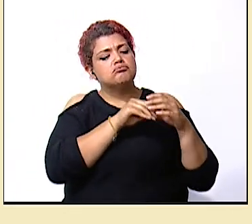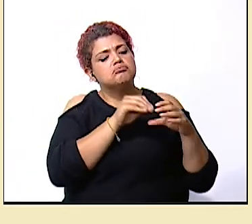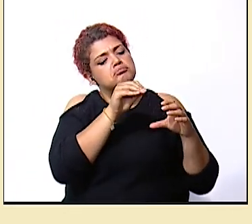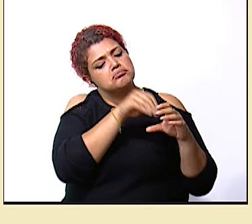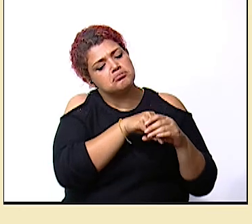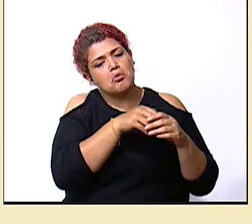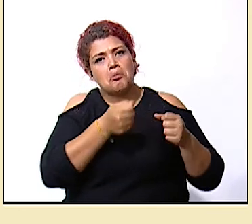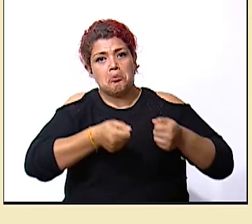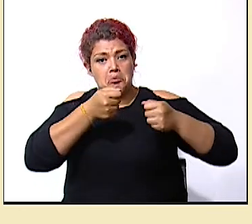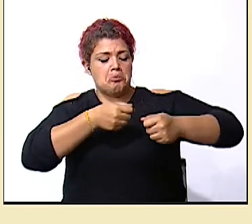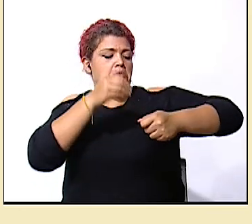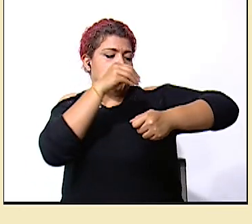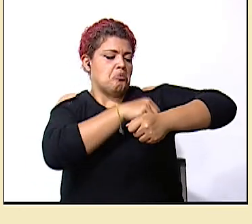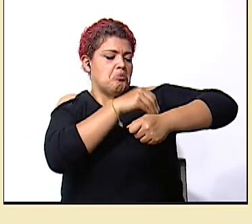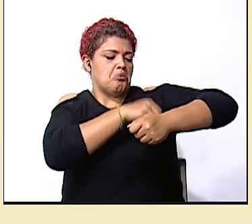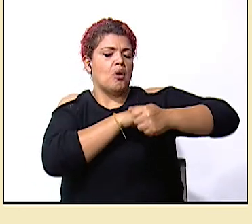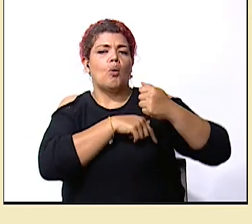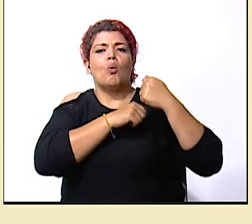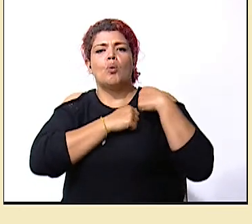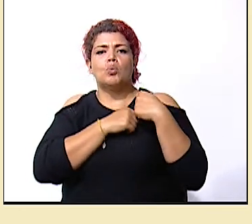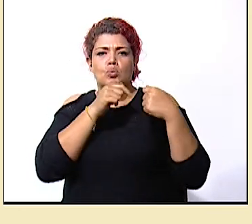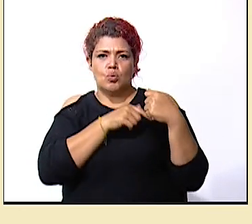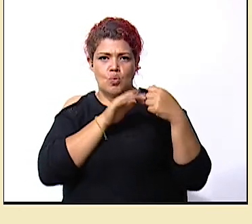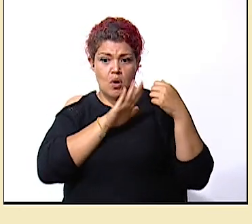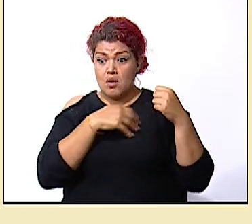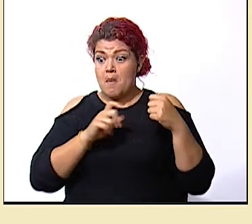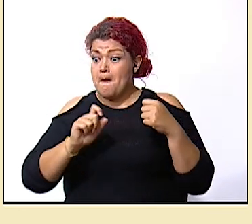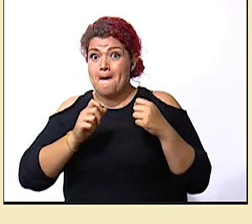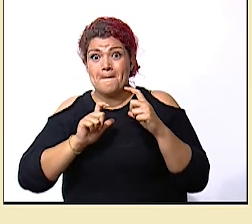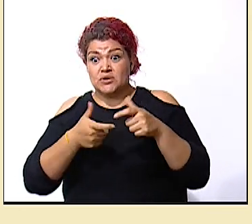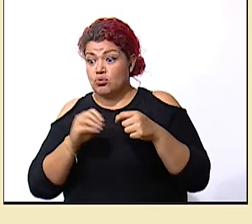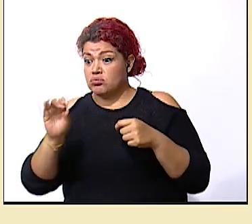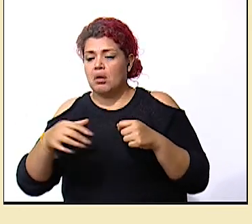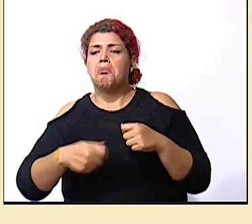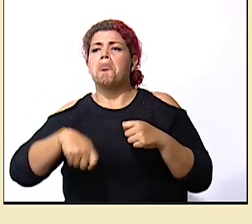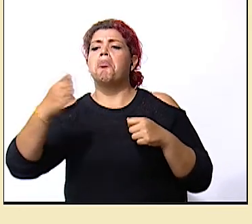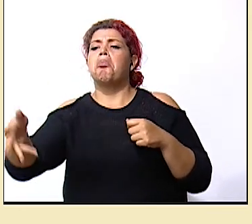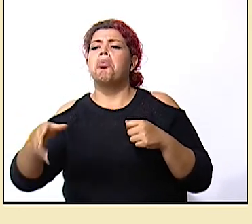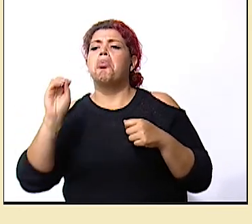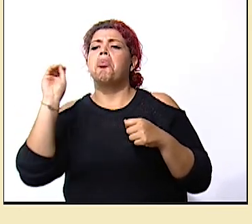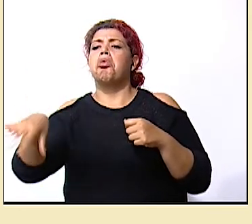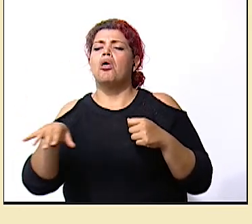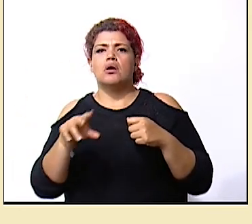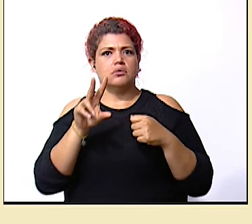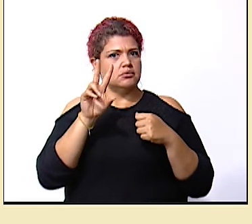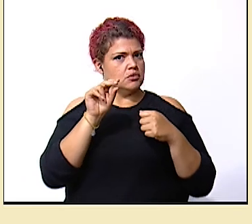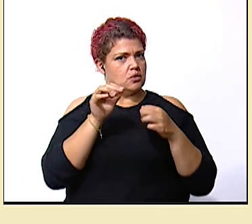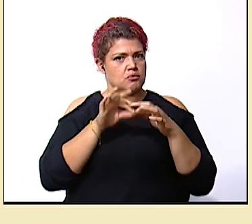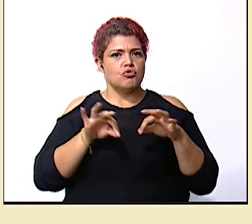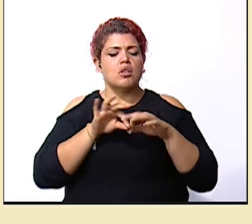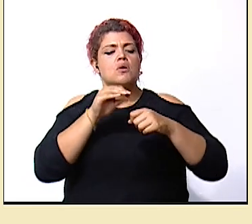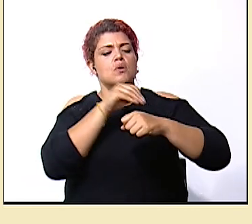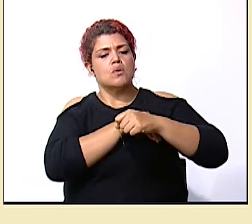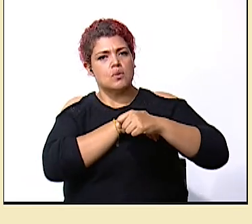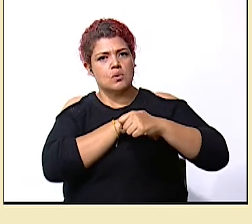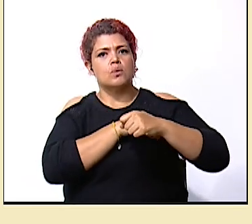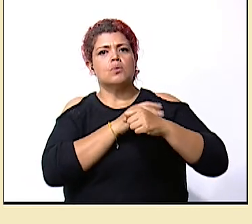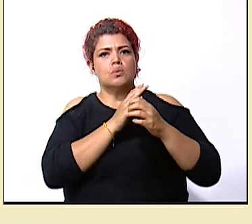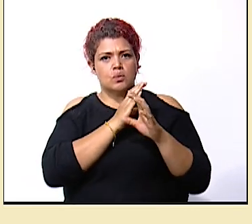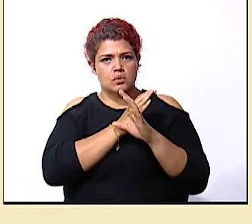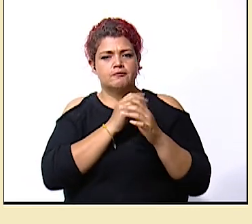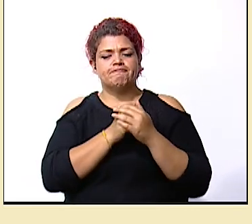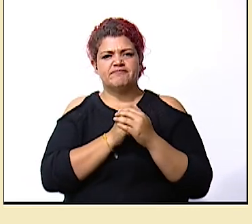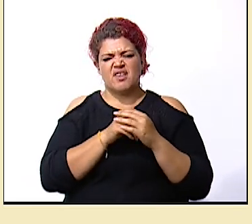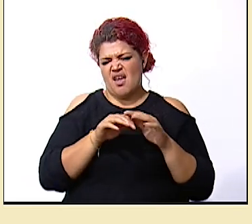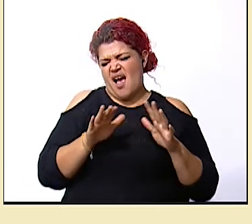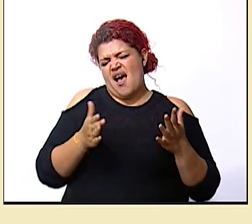en nuestro bolso si no tenemos un basurero cerca eso es muy importante vamos a ver qué cómo